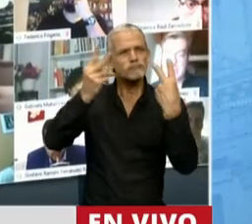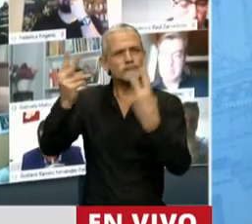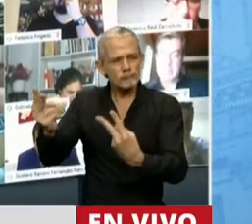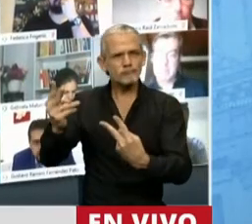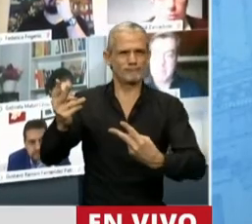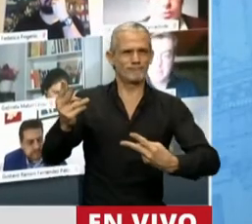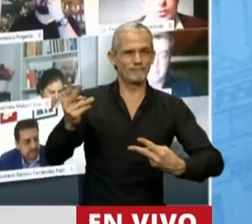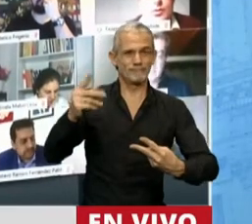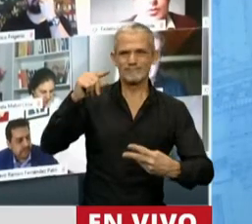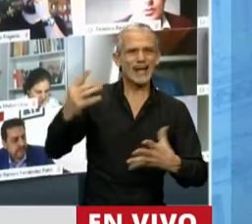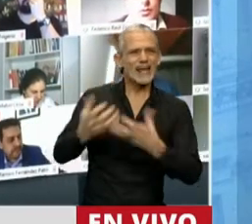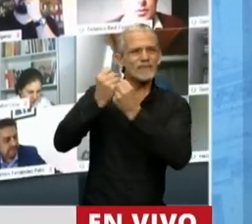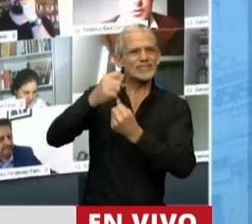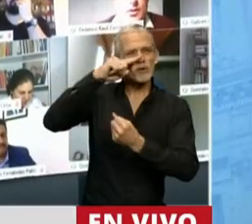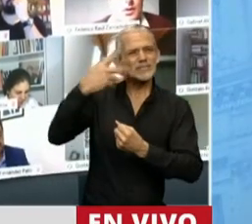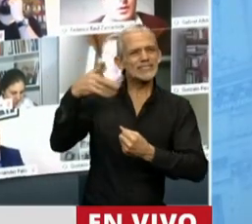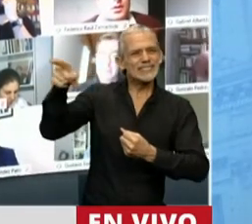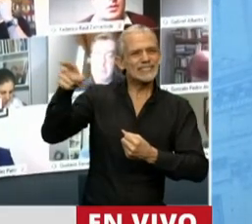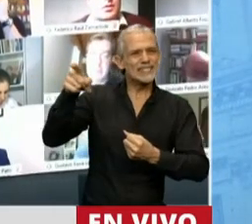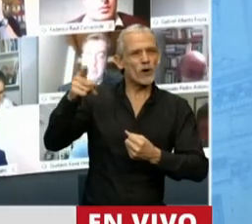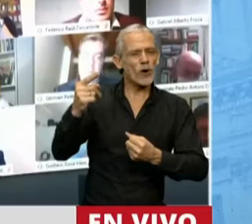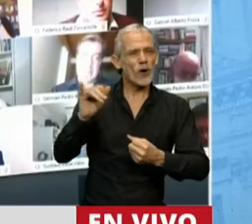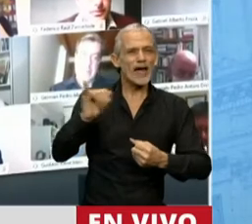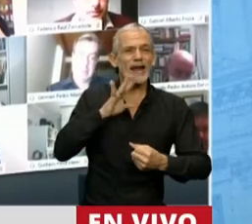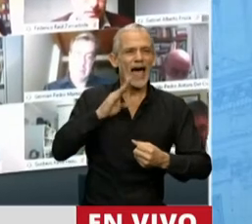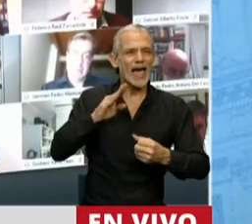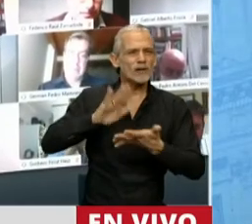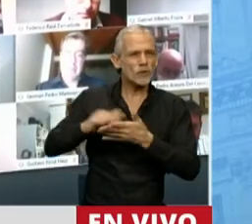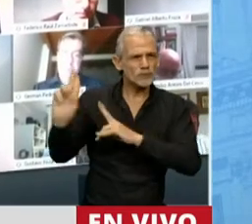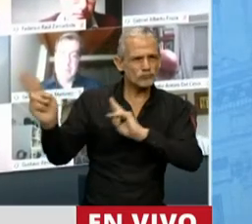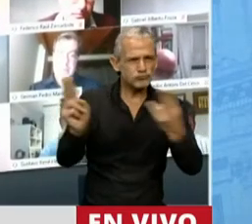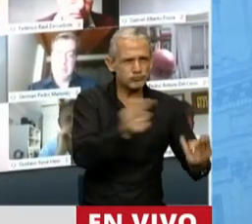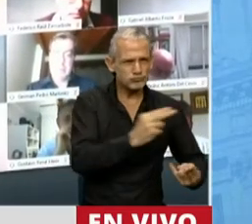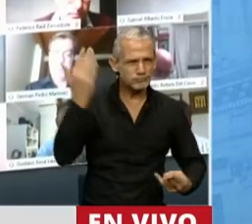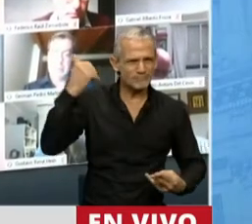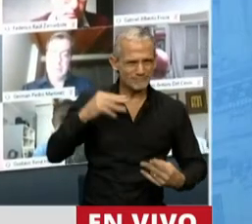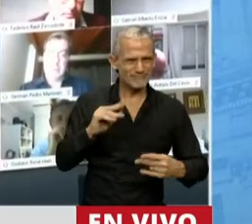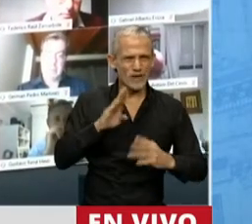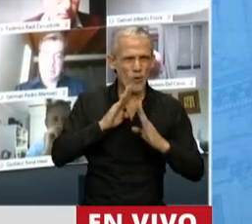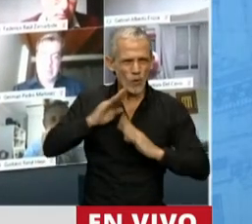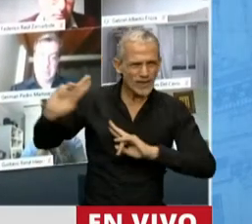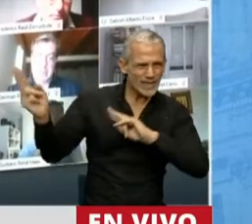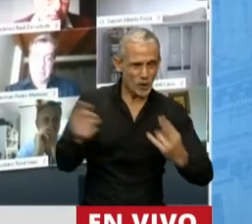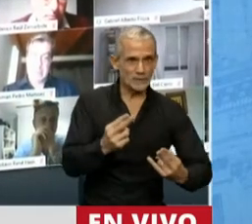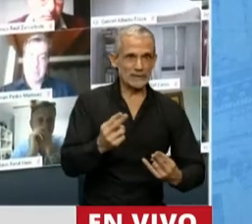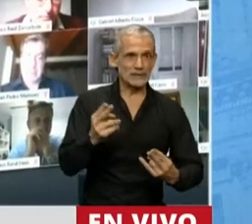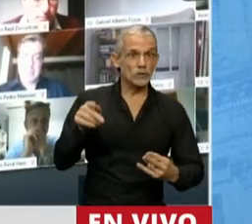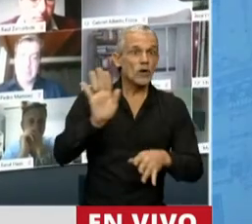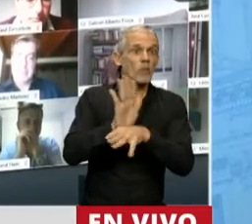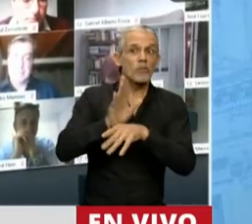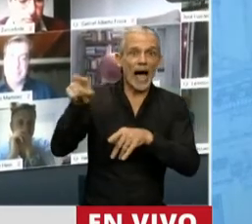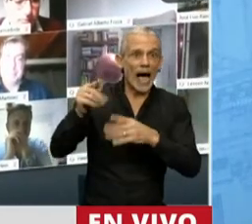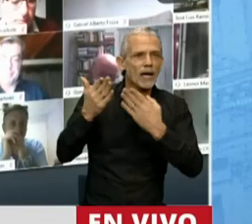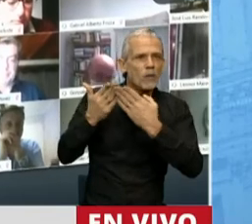75 aniversario del holocausto. Y yo siento que ahí se abrieron muchas puertas